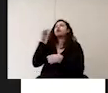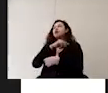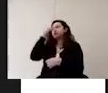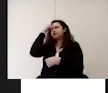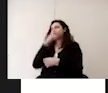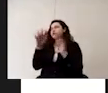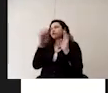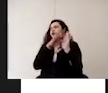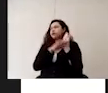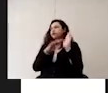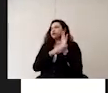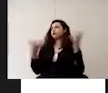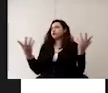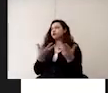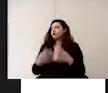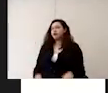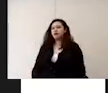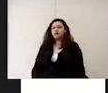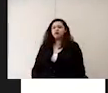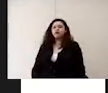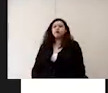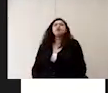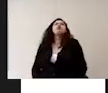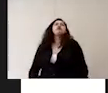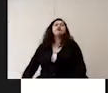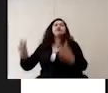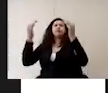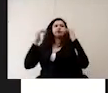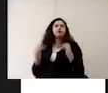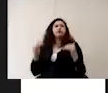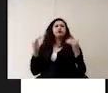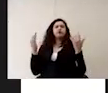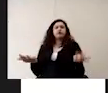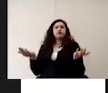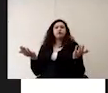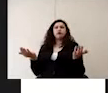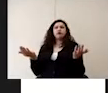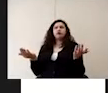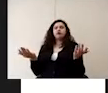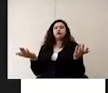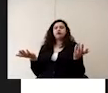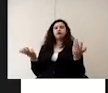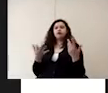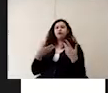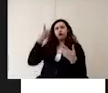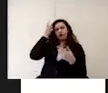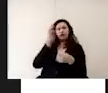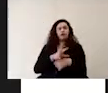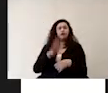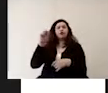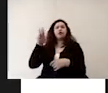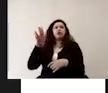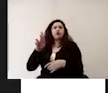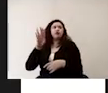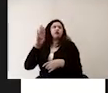protocolo correspondiente posterior a que en este caso el director o subdirector o encargado o